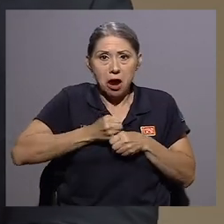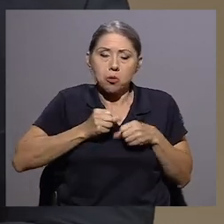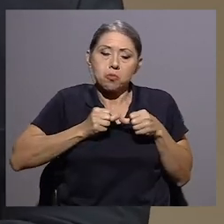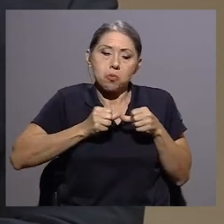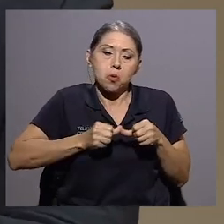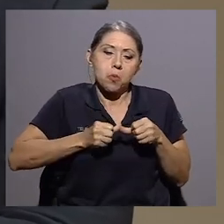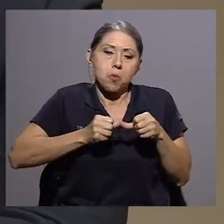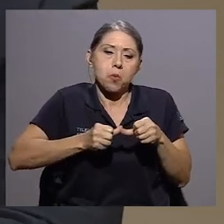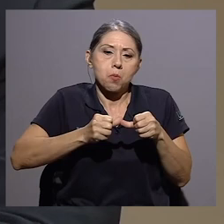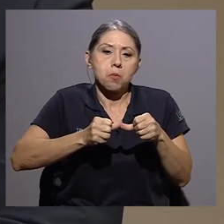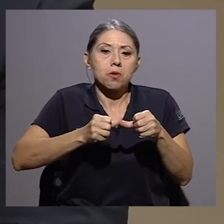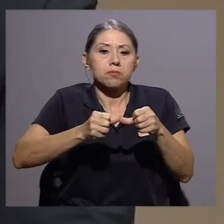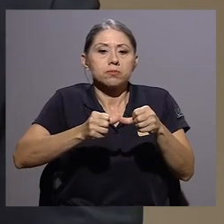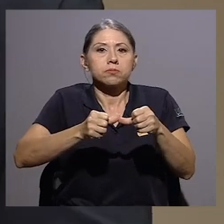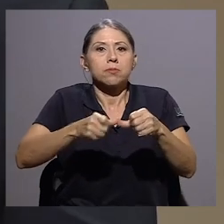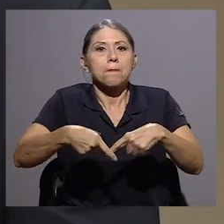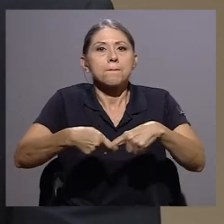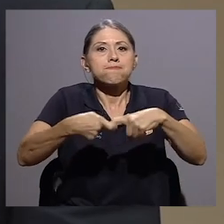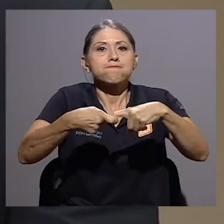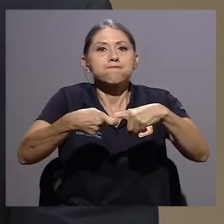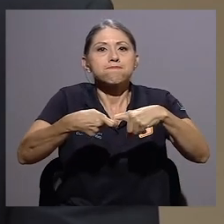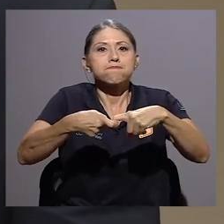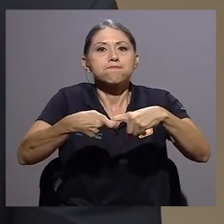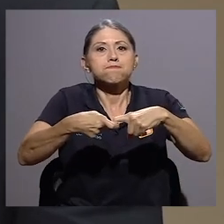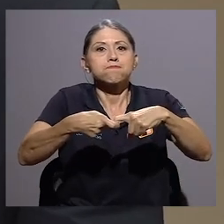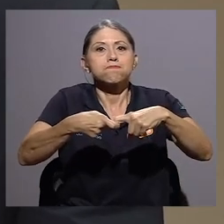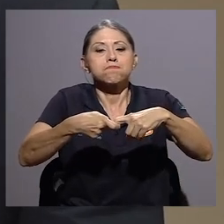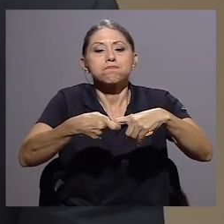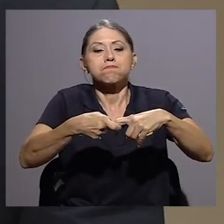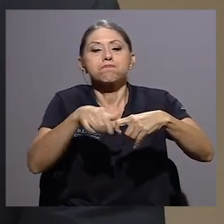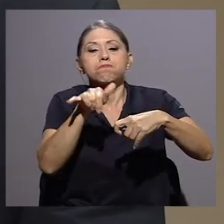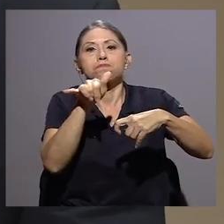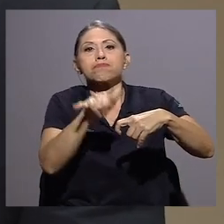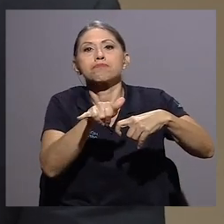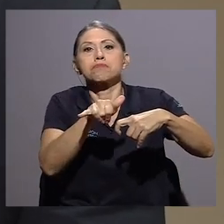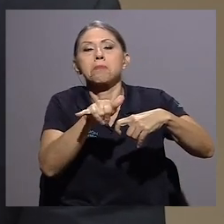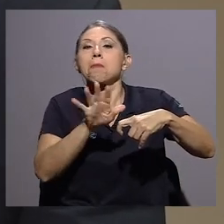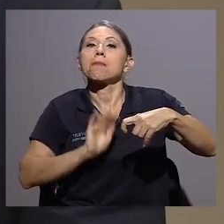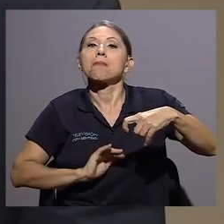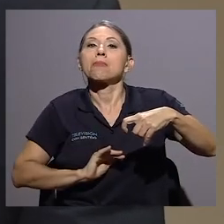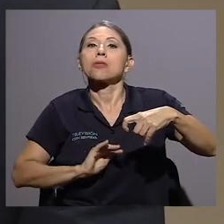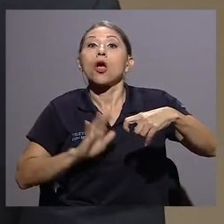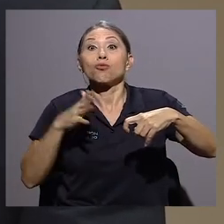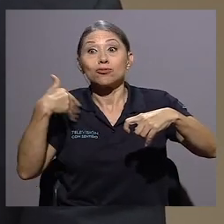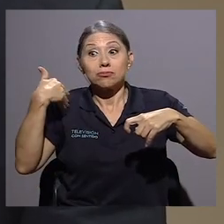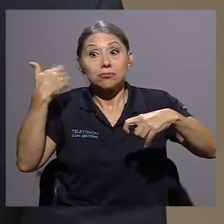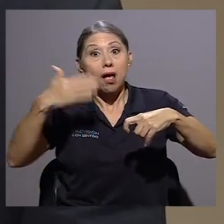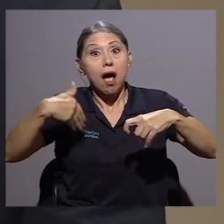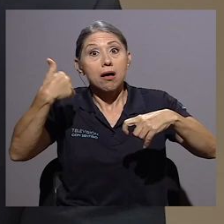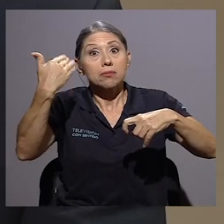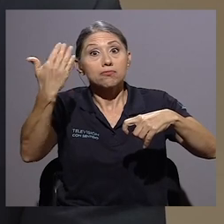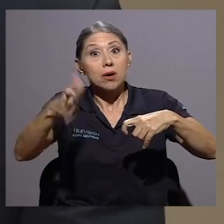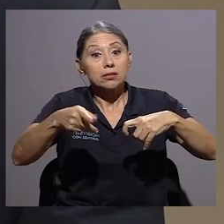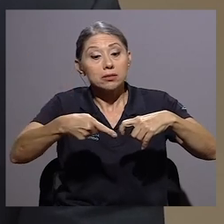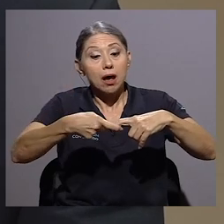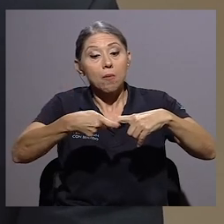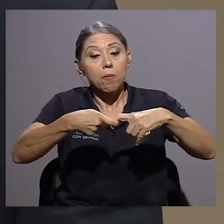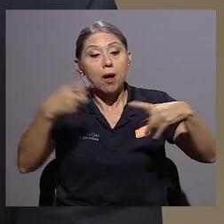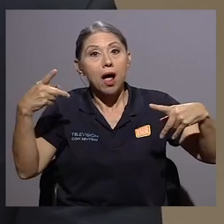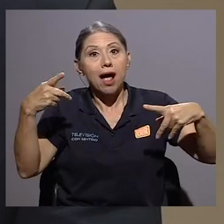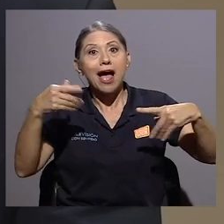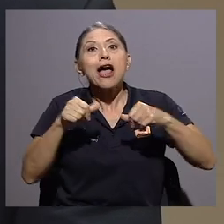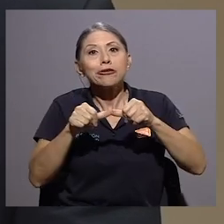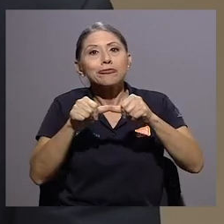contrato de trabajo sufre una pausa y una vez que esa pausa se quita, el